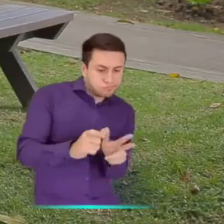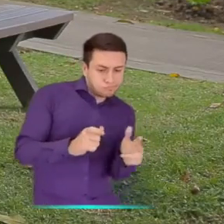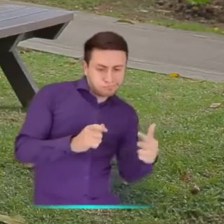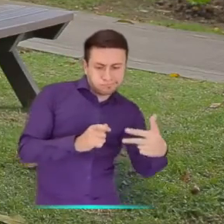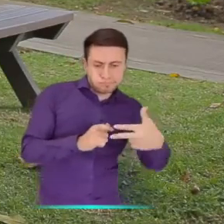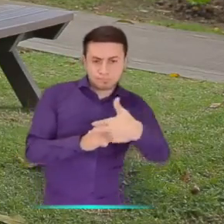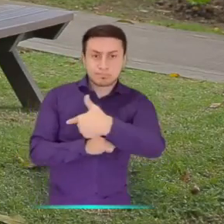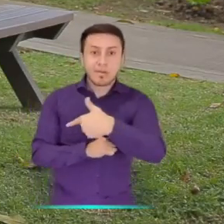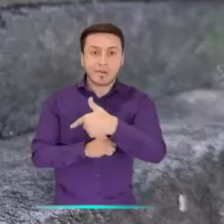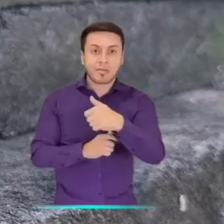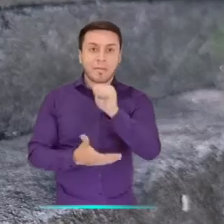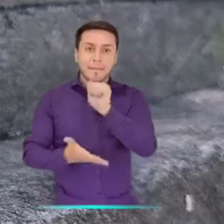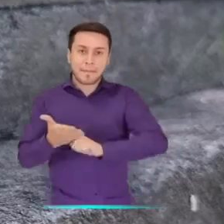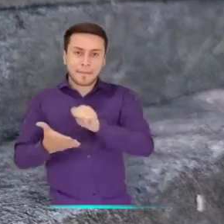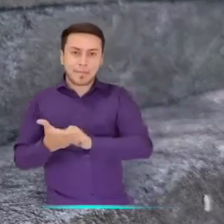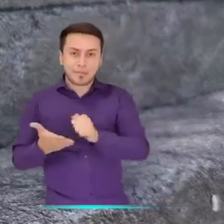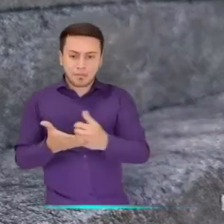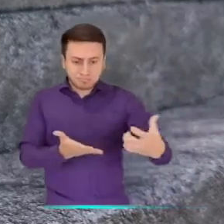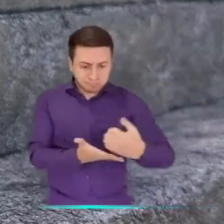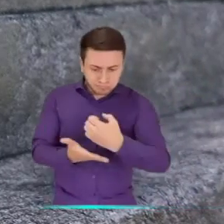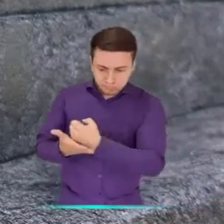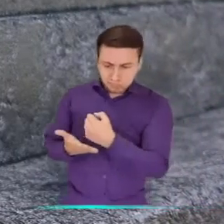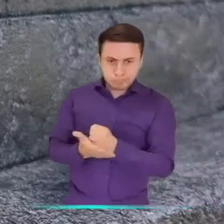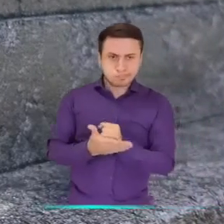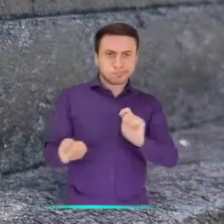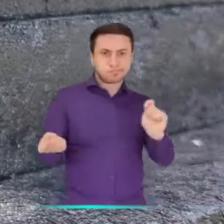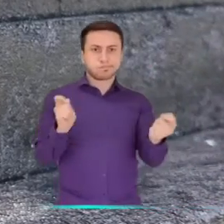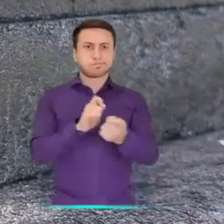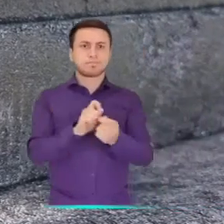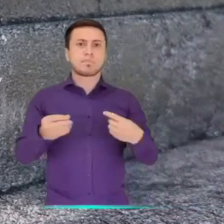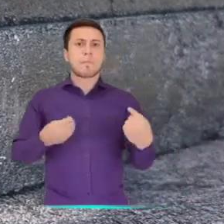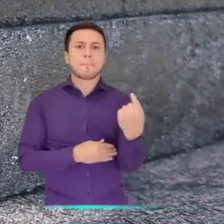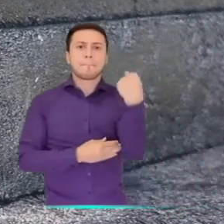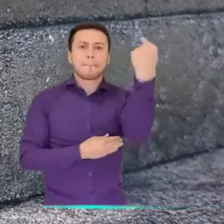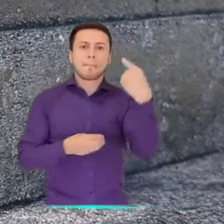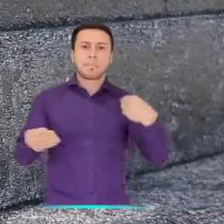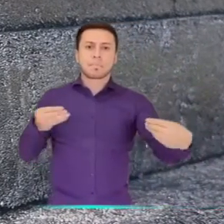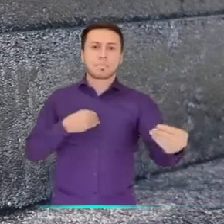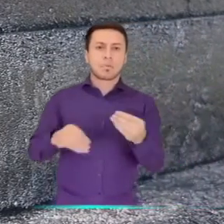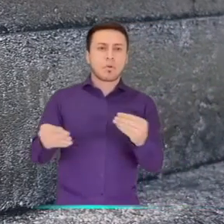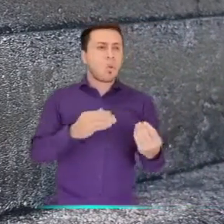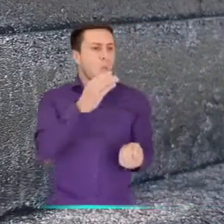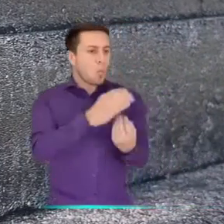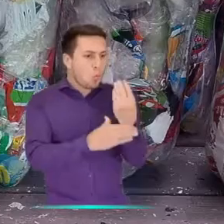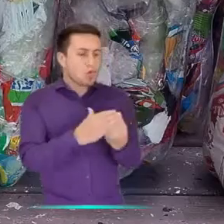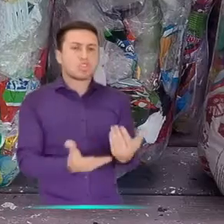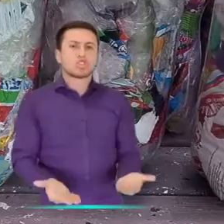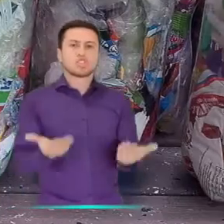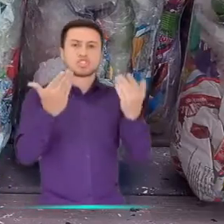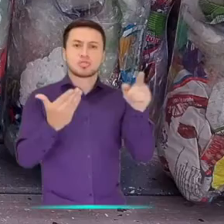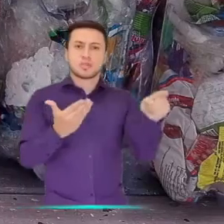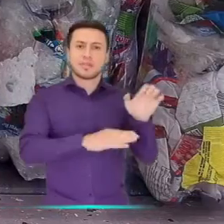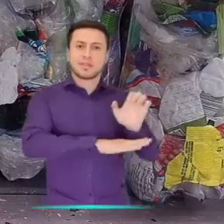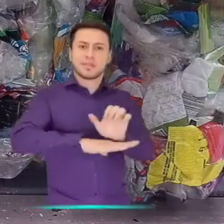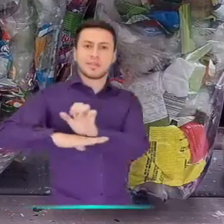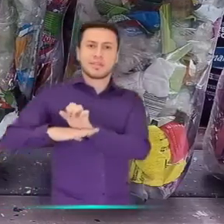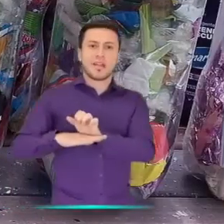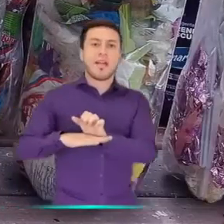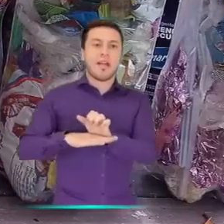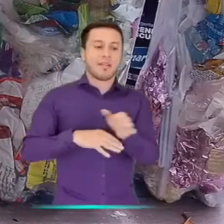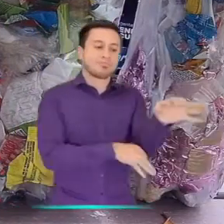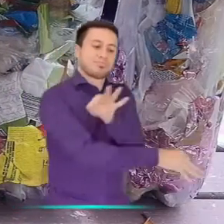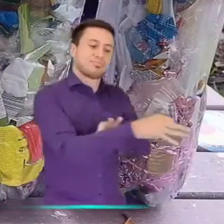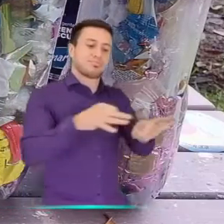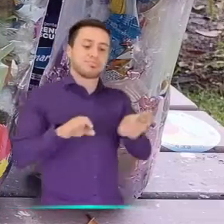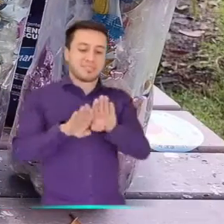transformar en madera plástica y pues se pudo lograr con la combinación de las botellitas de amor, que son las botellas de plástico, donde depositamos todos los residuos de